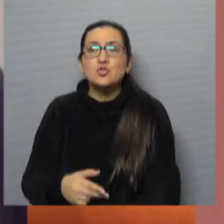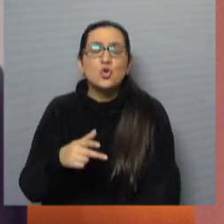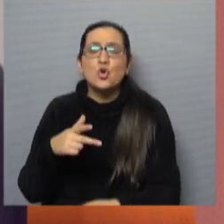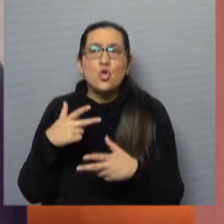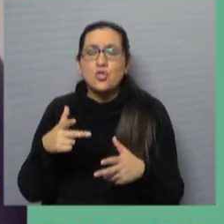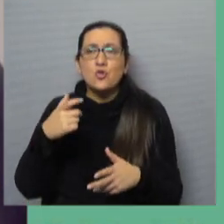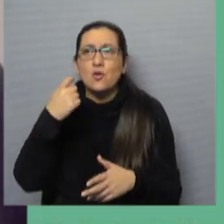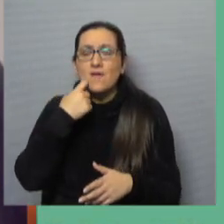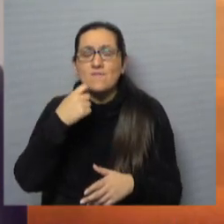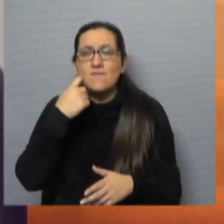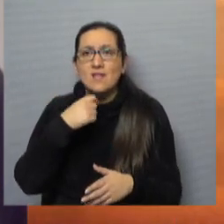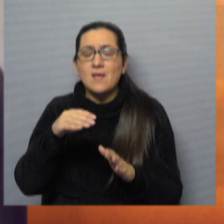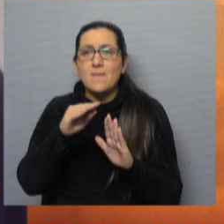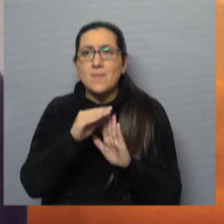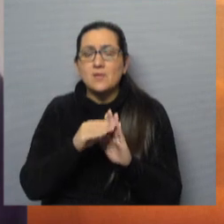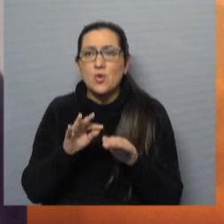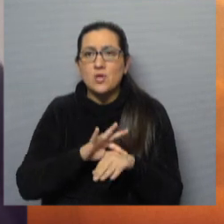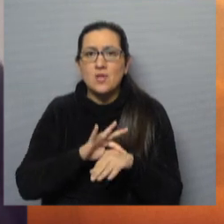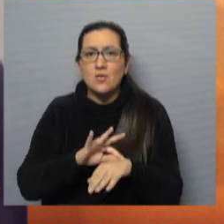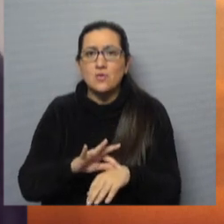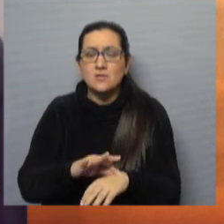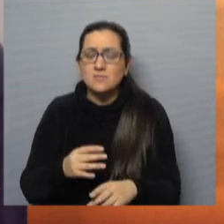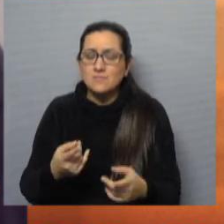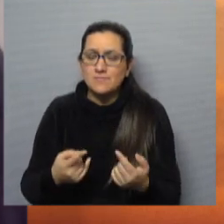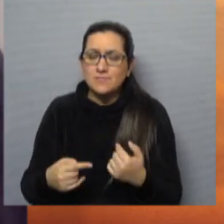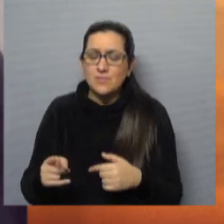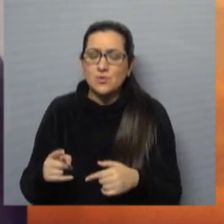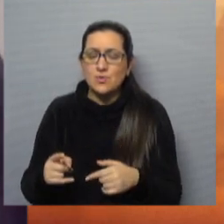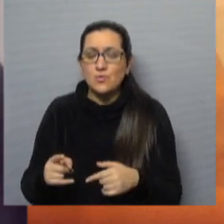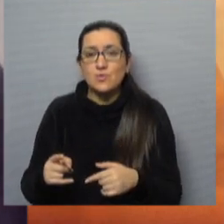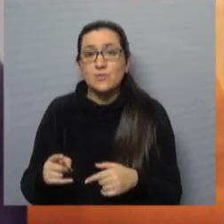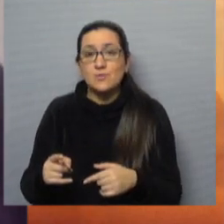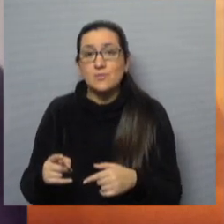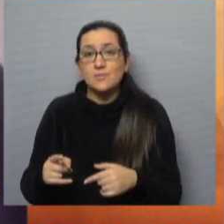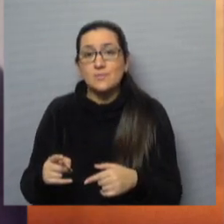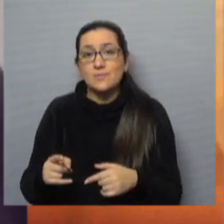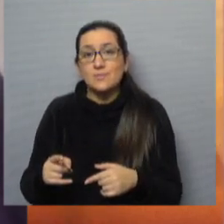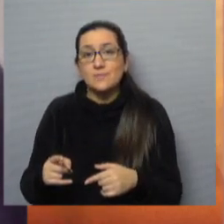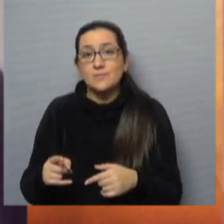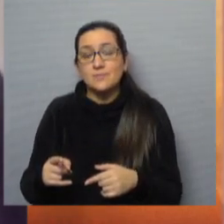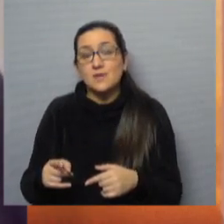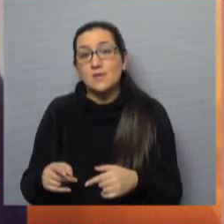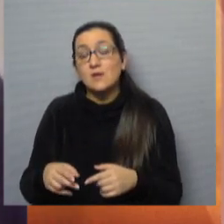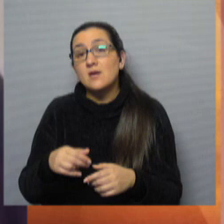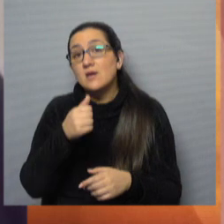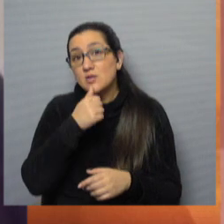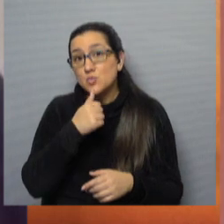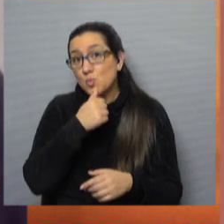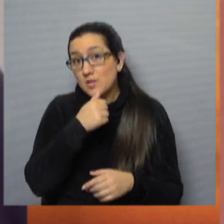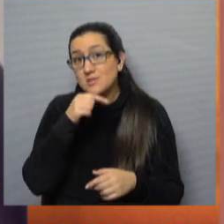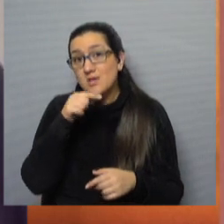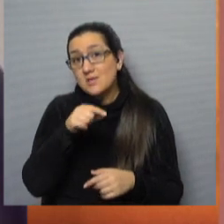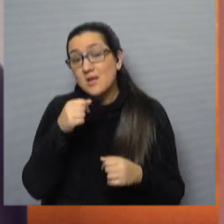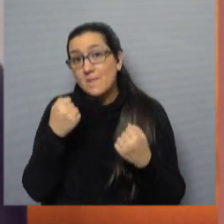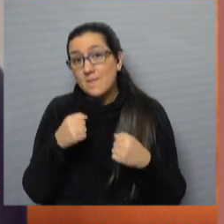por supuesto, de pautas orientadoras, pero de todas maneras resueltas esas prácticas